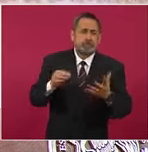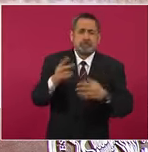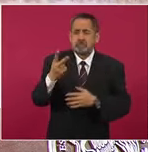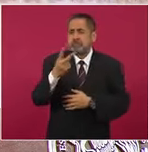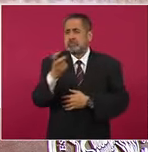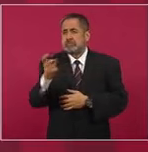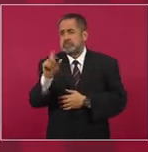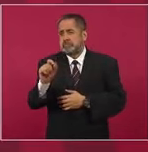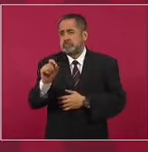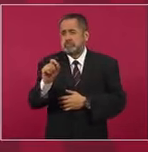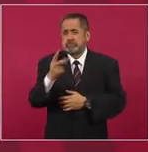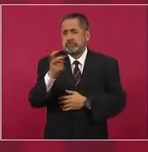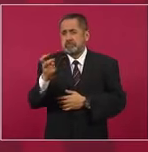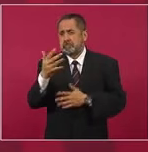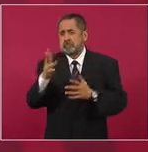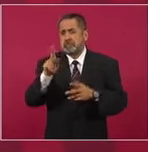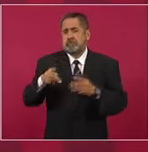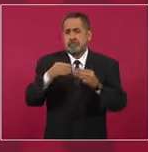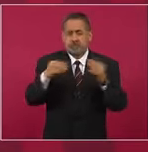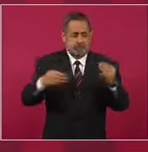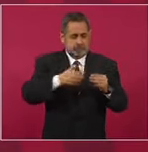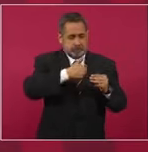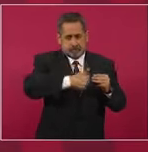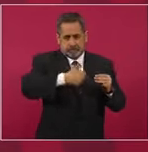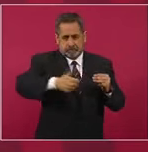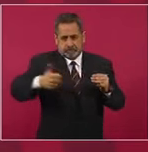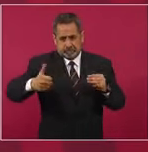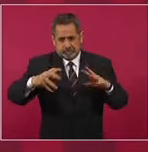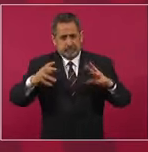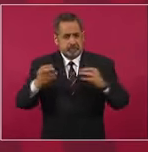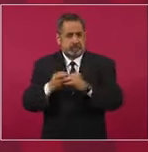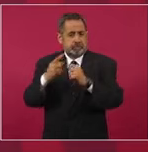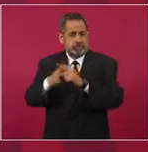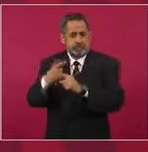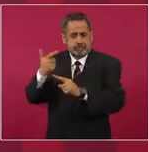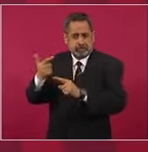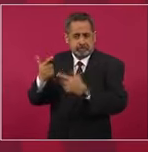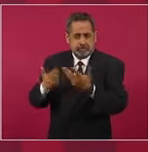kilómetros por tramo. Ya están trabajando